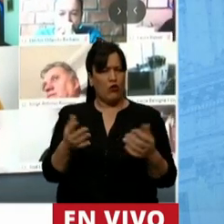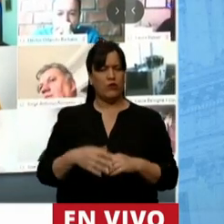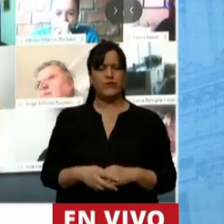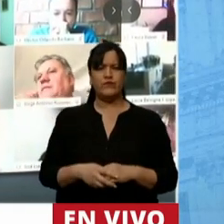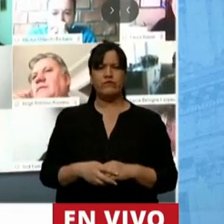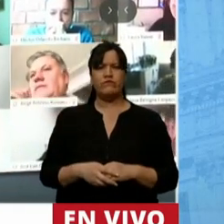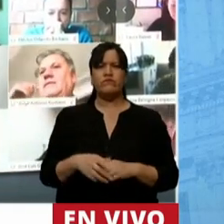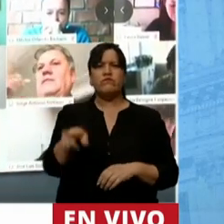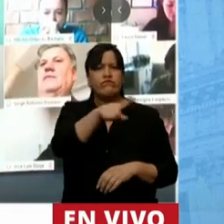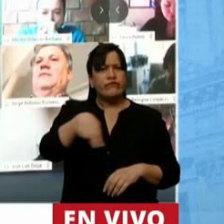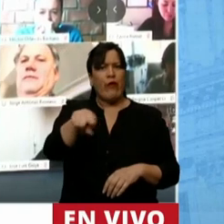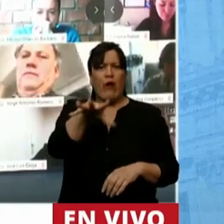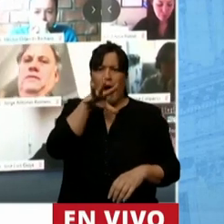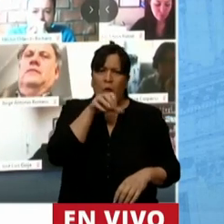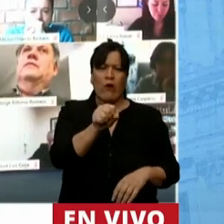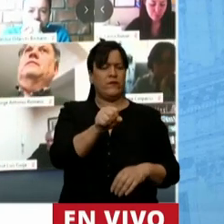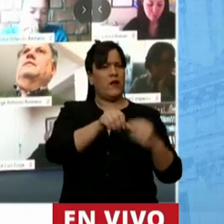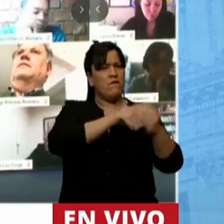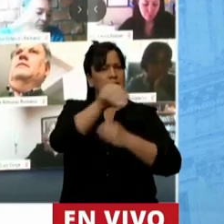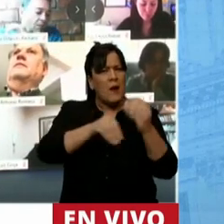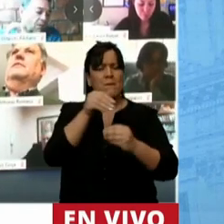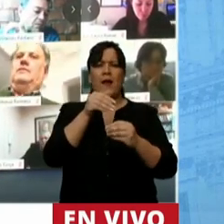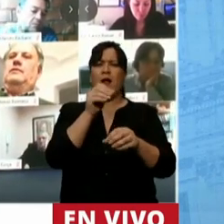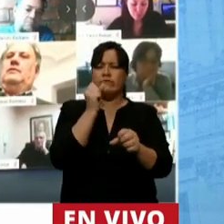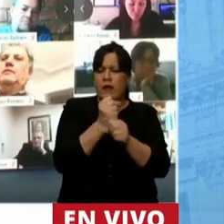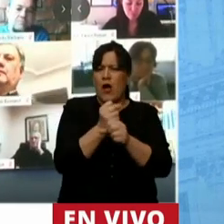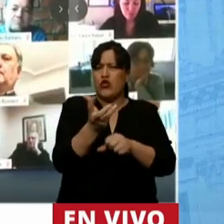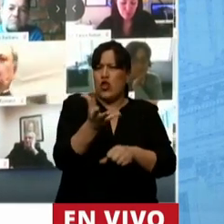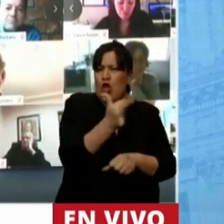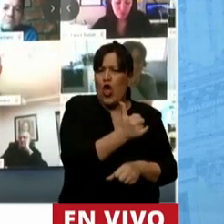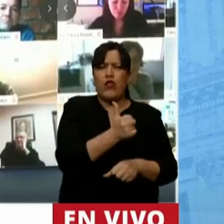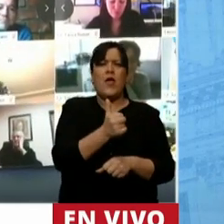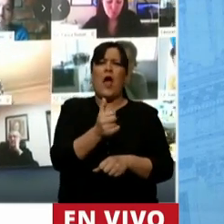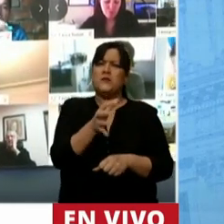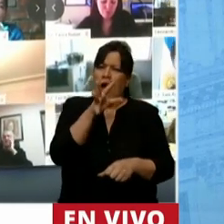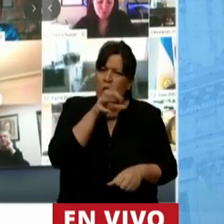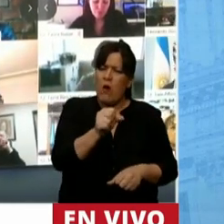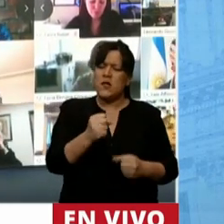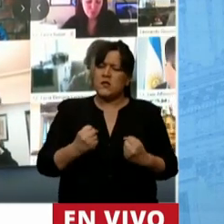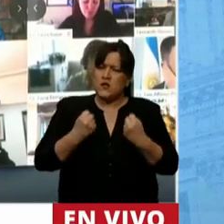vienen soportando la tarea diaria como vienen soportando